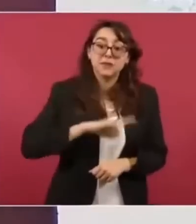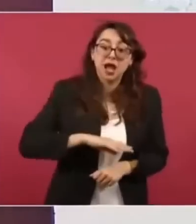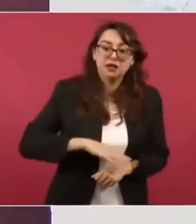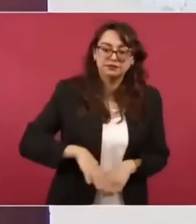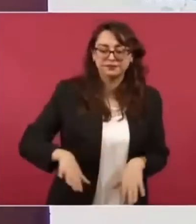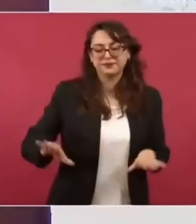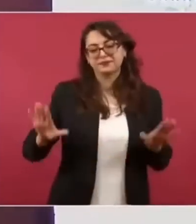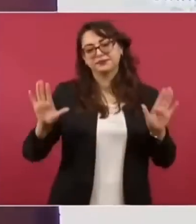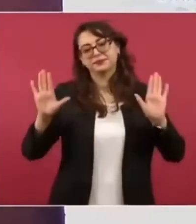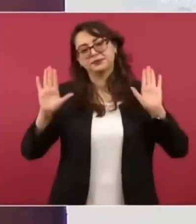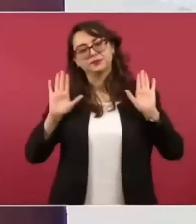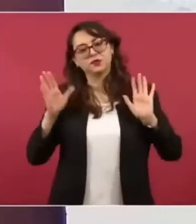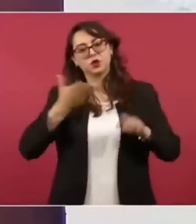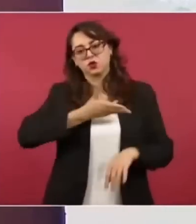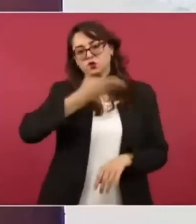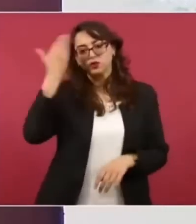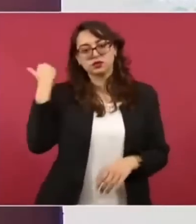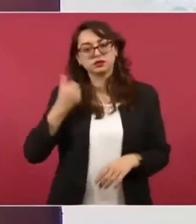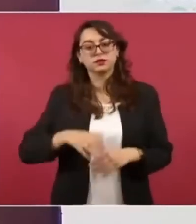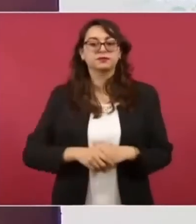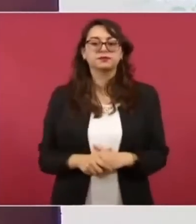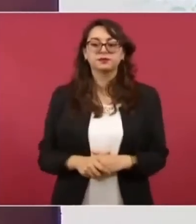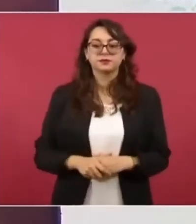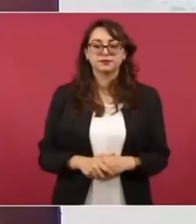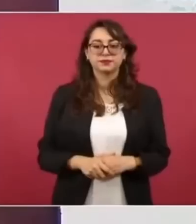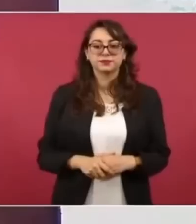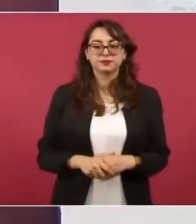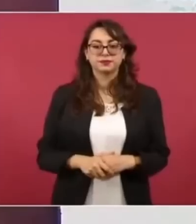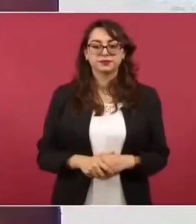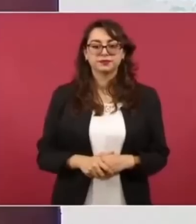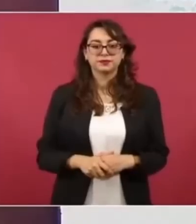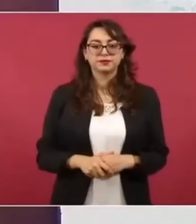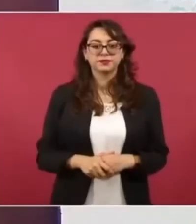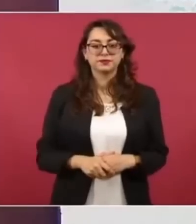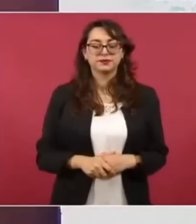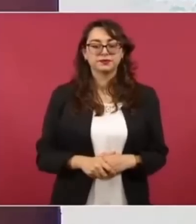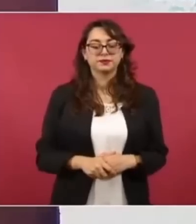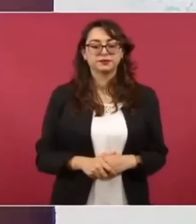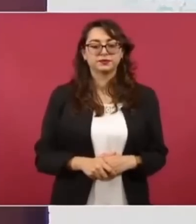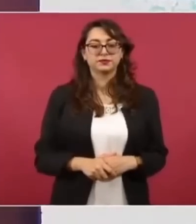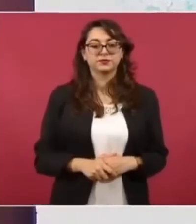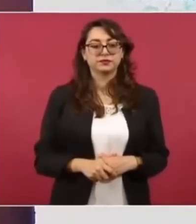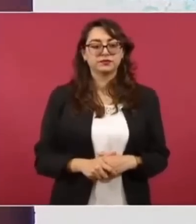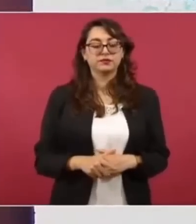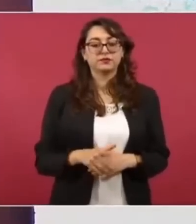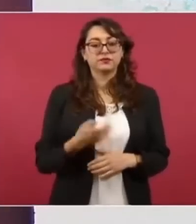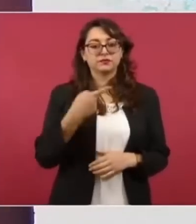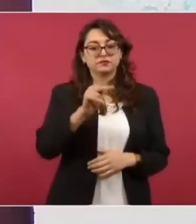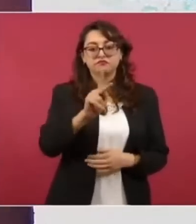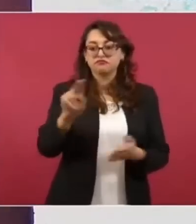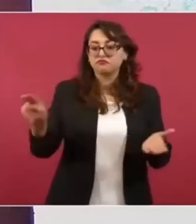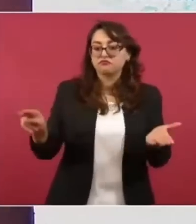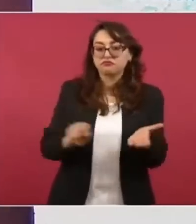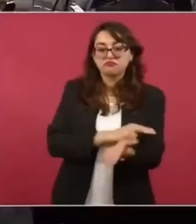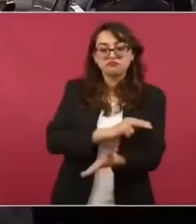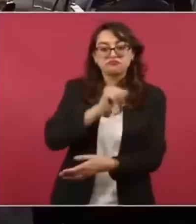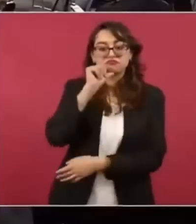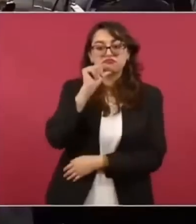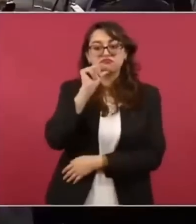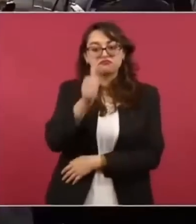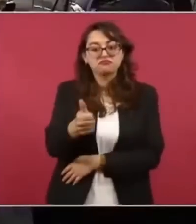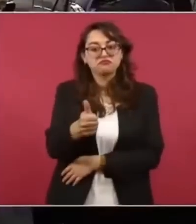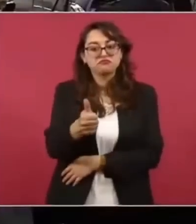mal aconsejan y vienen con una propuesta de que